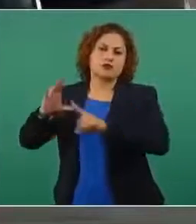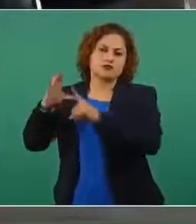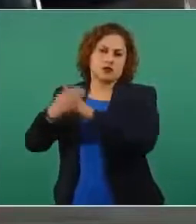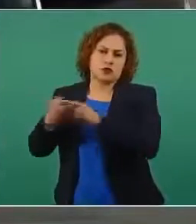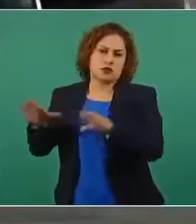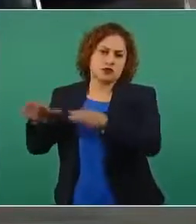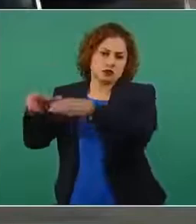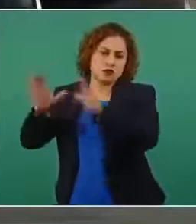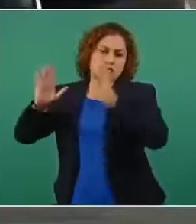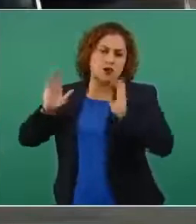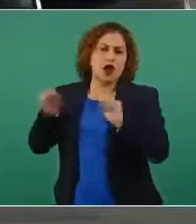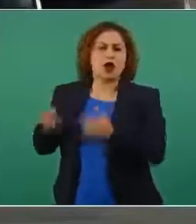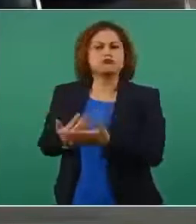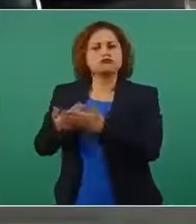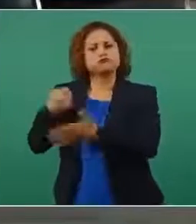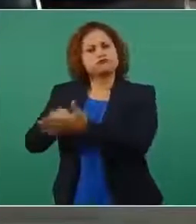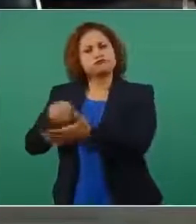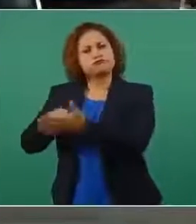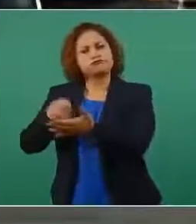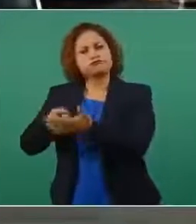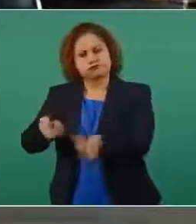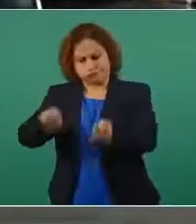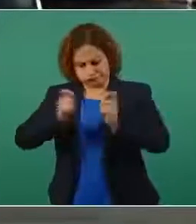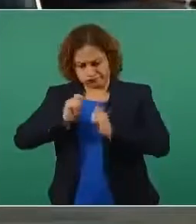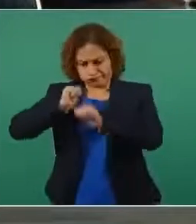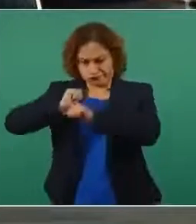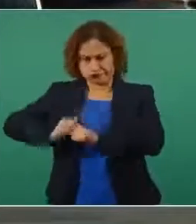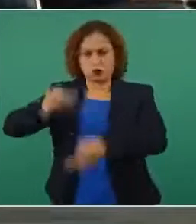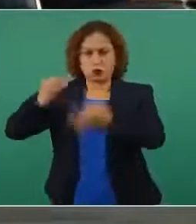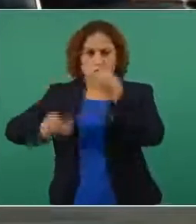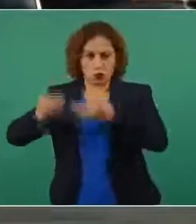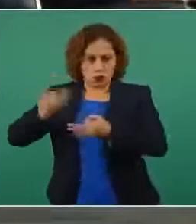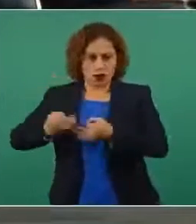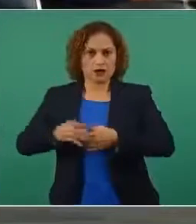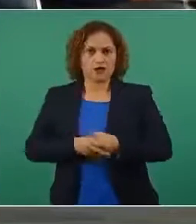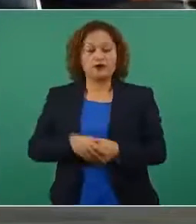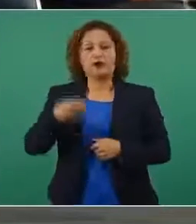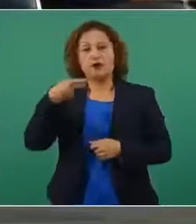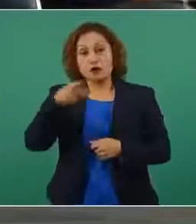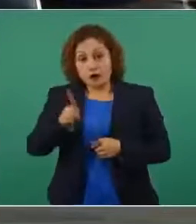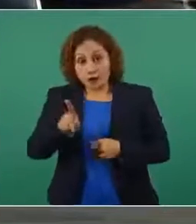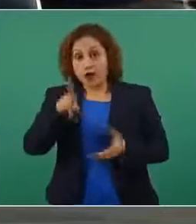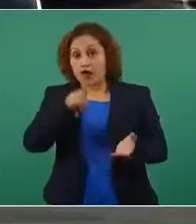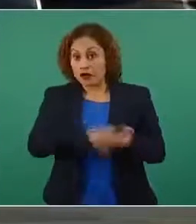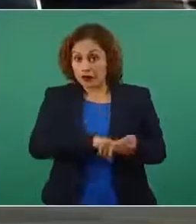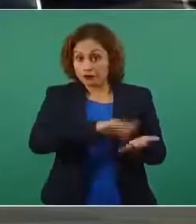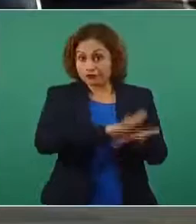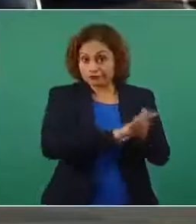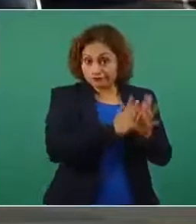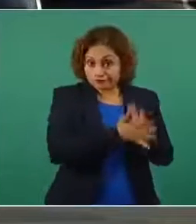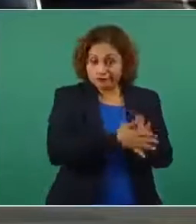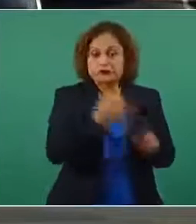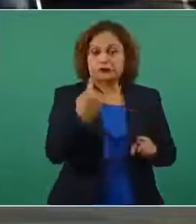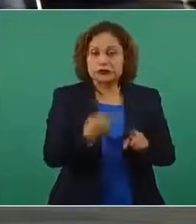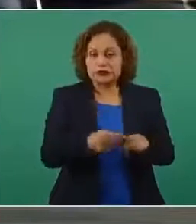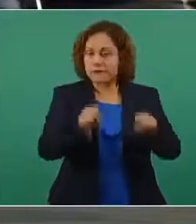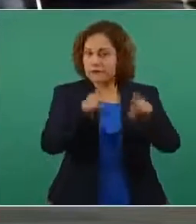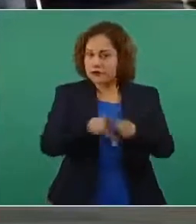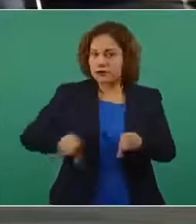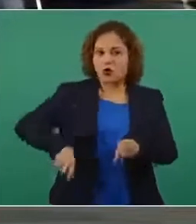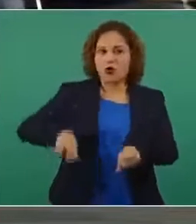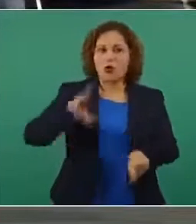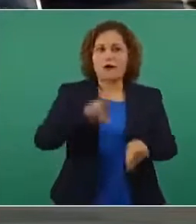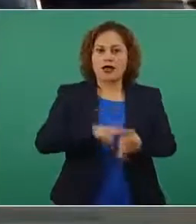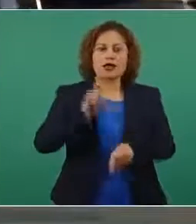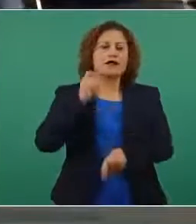o sea que se le pues que se le revuelva pero en este caso cabeza de vaca y otros que en su tiempo eran senadores también como